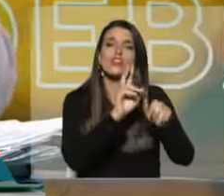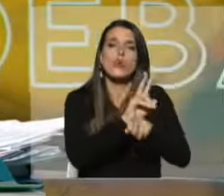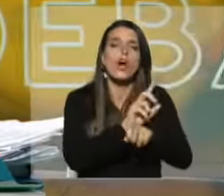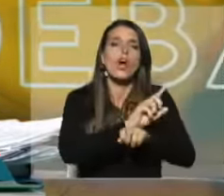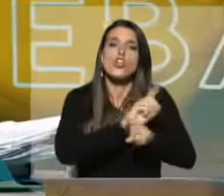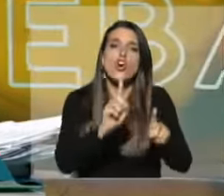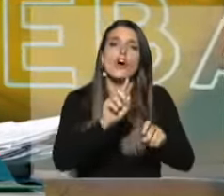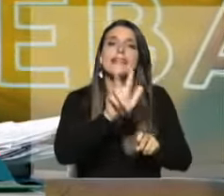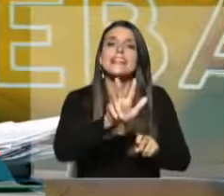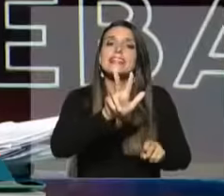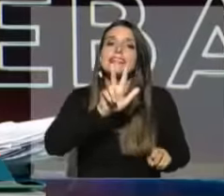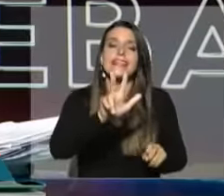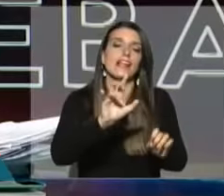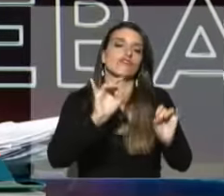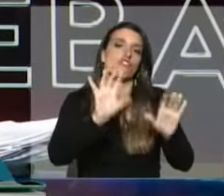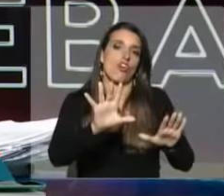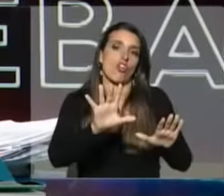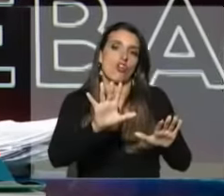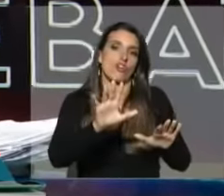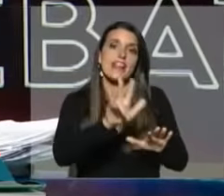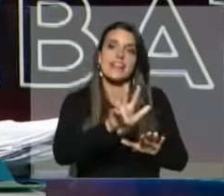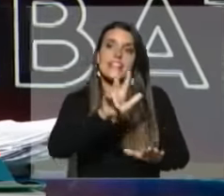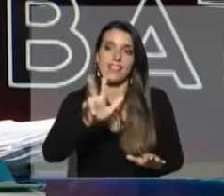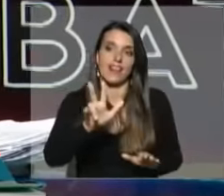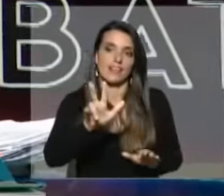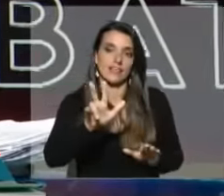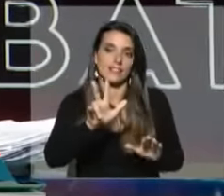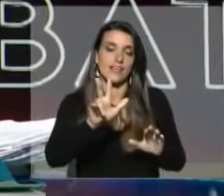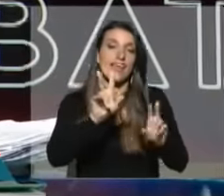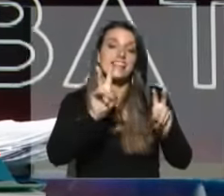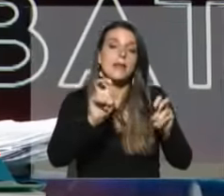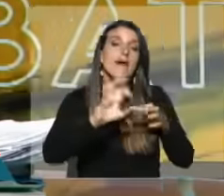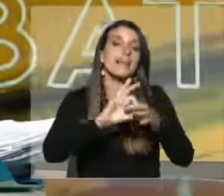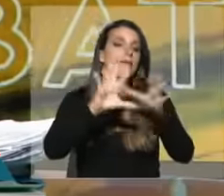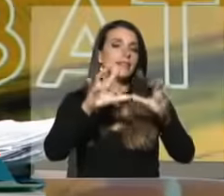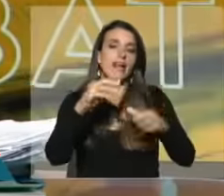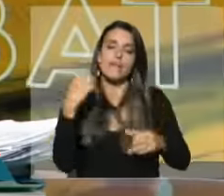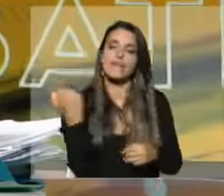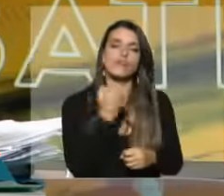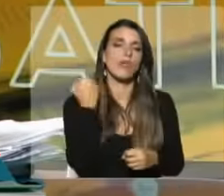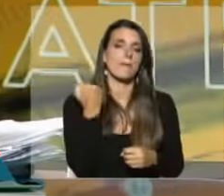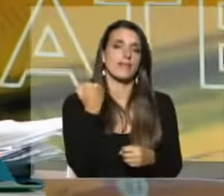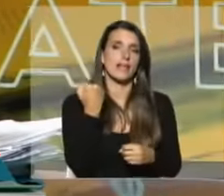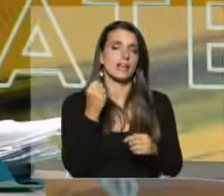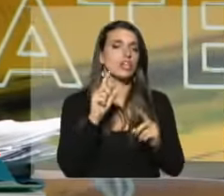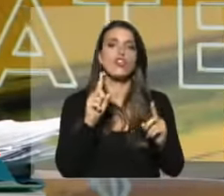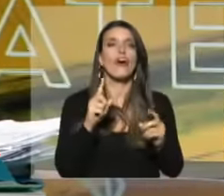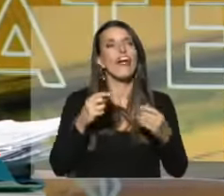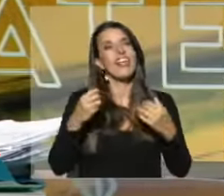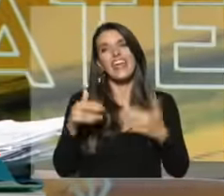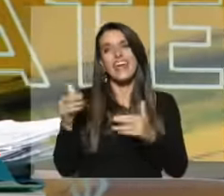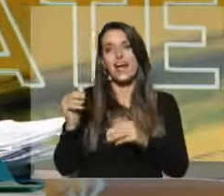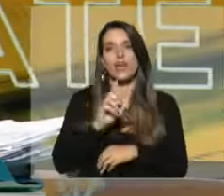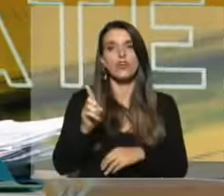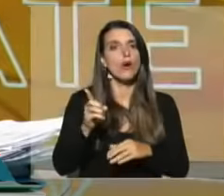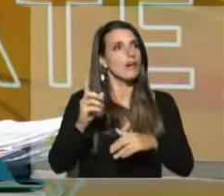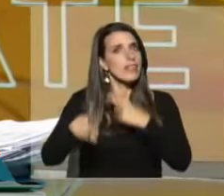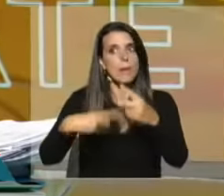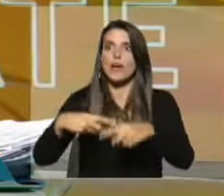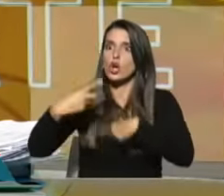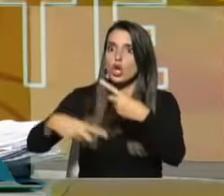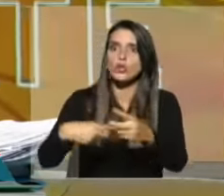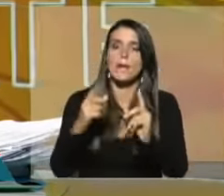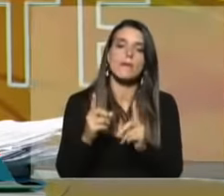impugnando 33. Y el tema de la libertad para nosotros es esencial. Y no vamos a aflojar, ni ahora ni después,